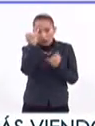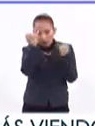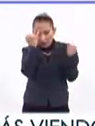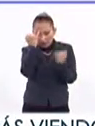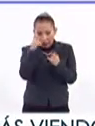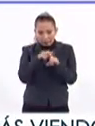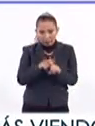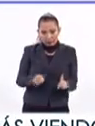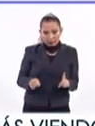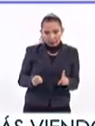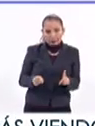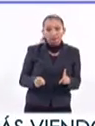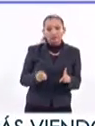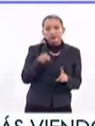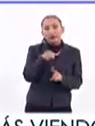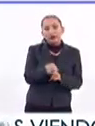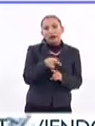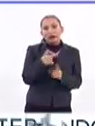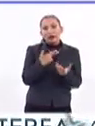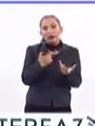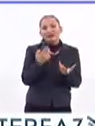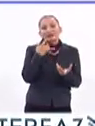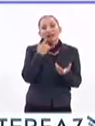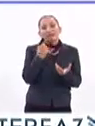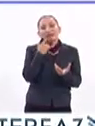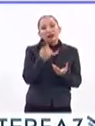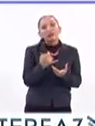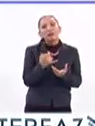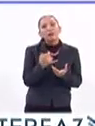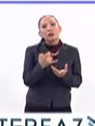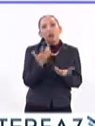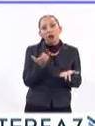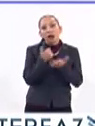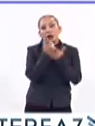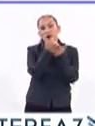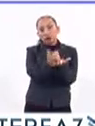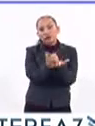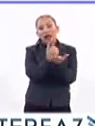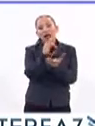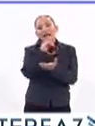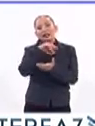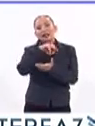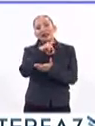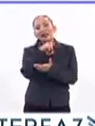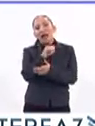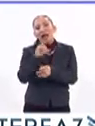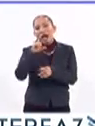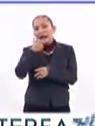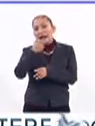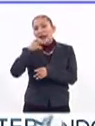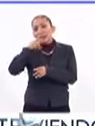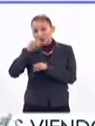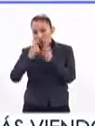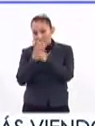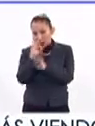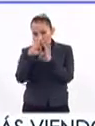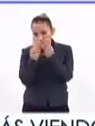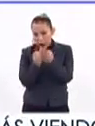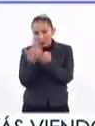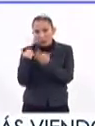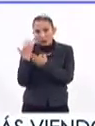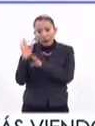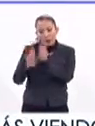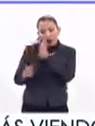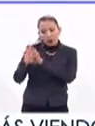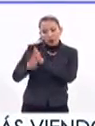distinta es tratar de hacer este tipo con ayuda de ingeniería genética y nuevas estrategias que le llamamos